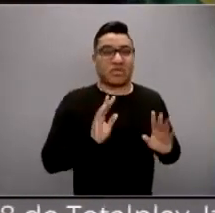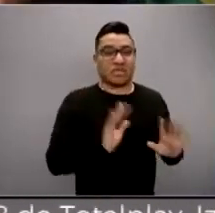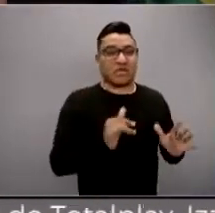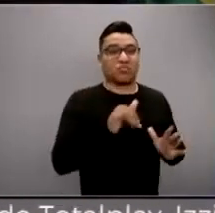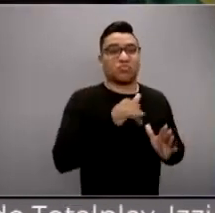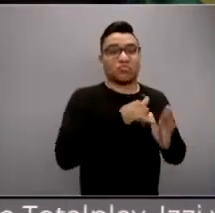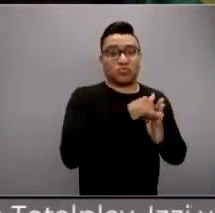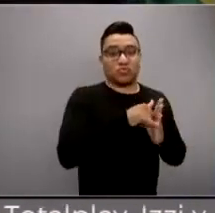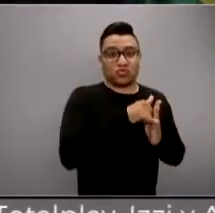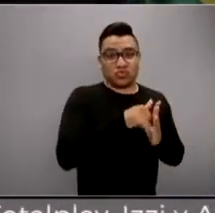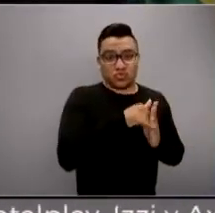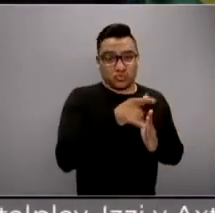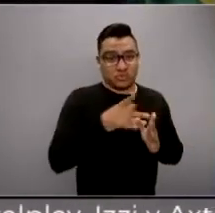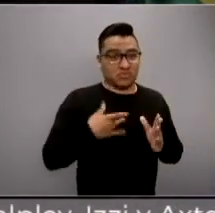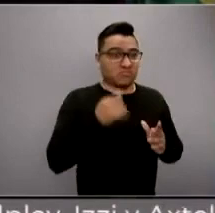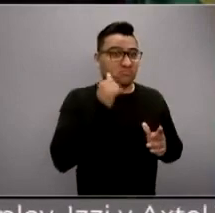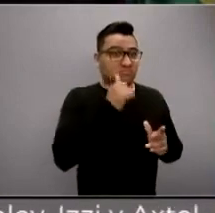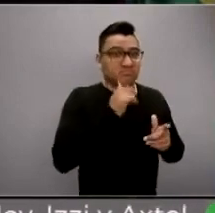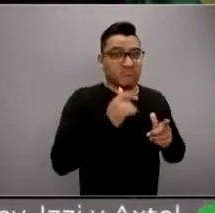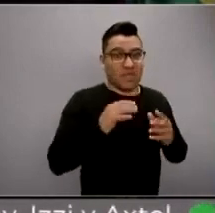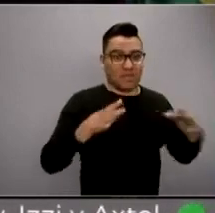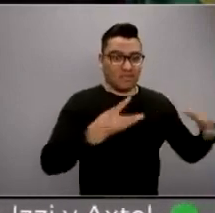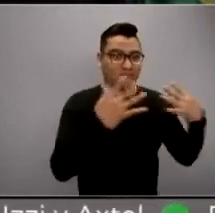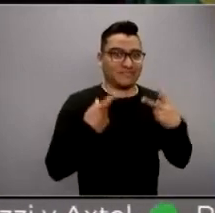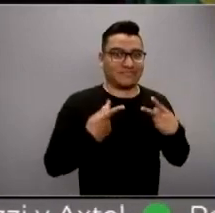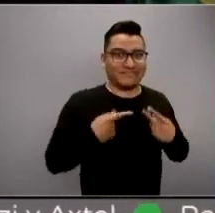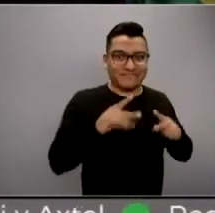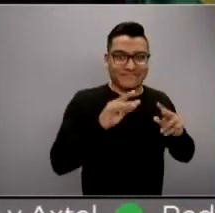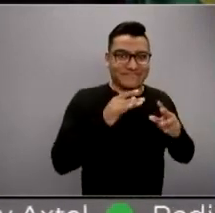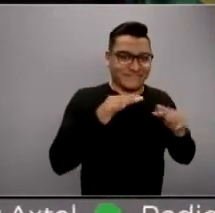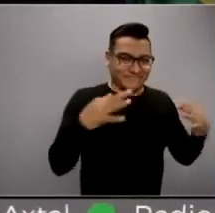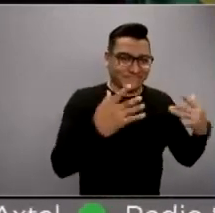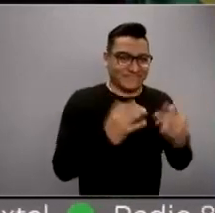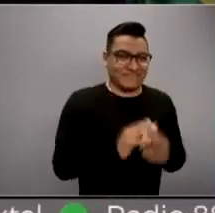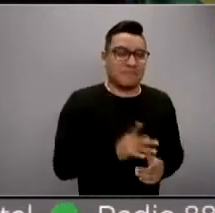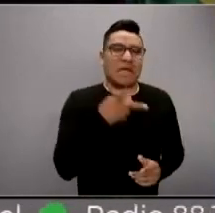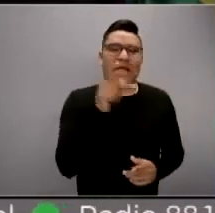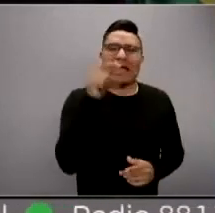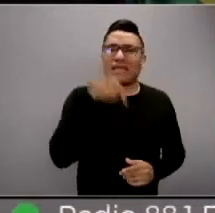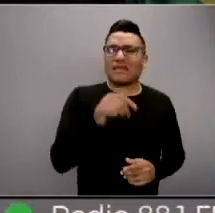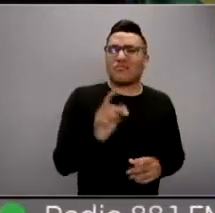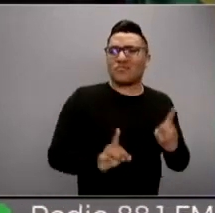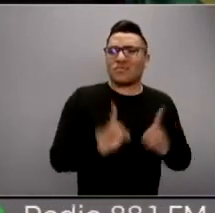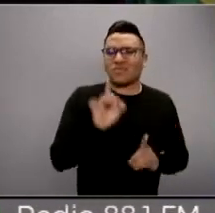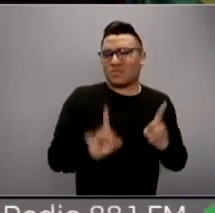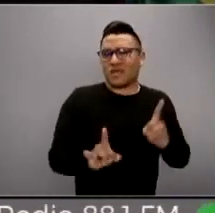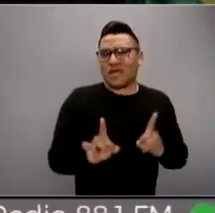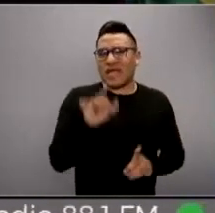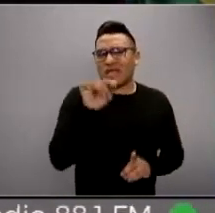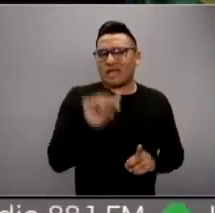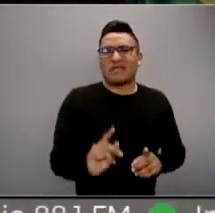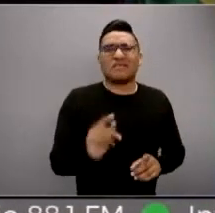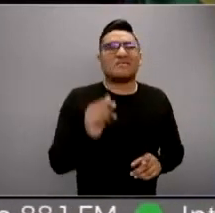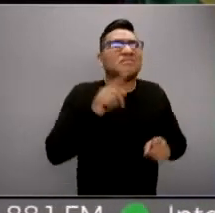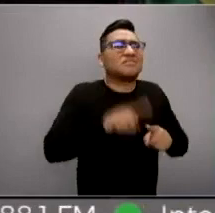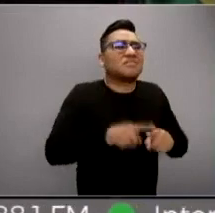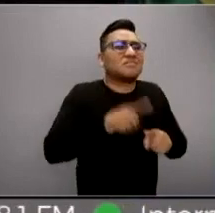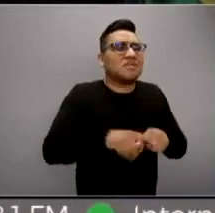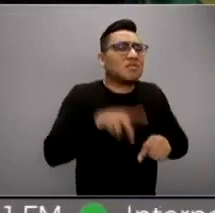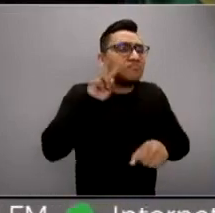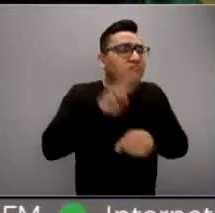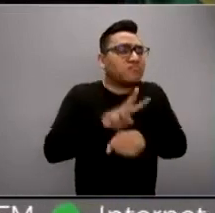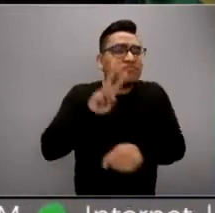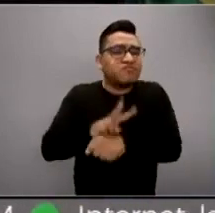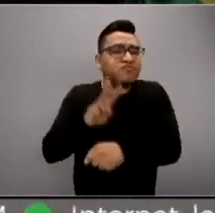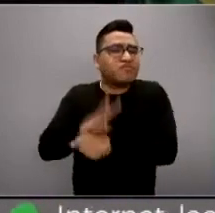y son medios masivos. Y entonces el tema es que queda como la duda de y entonces quién está verificando esto? Quién